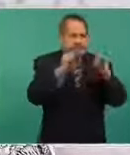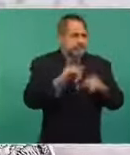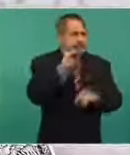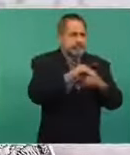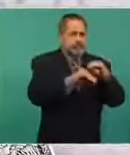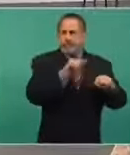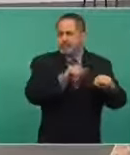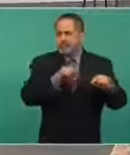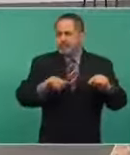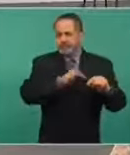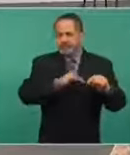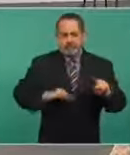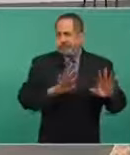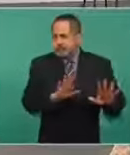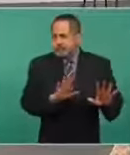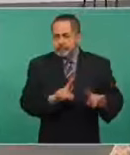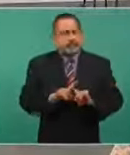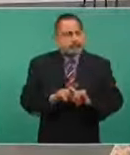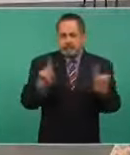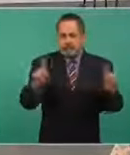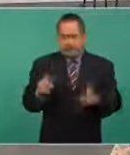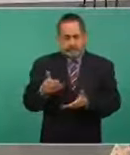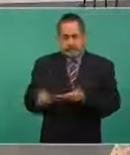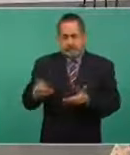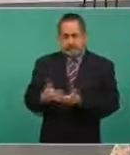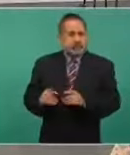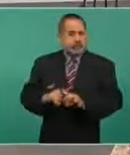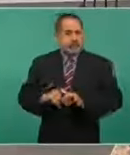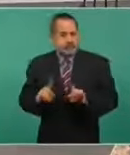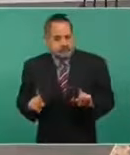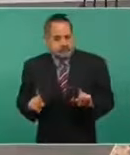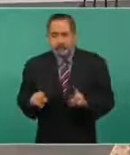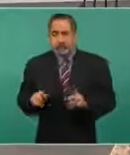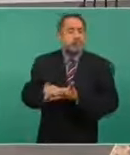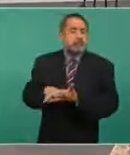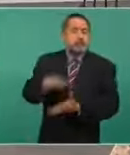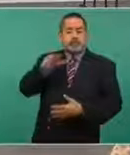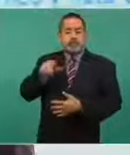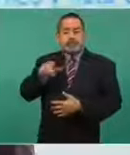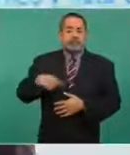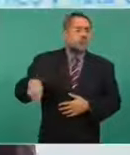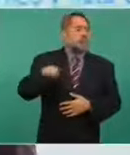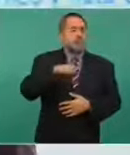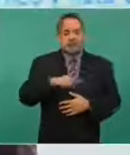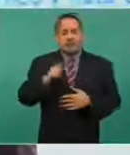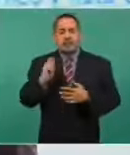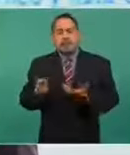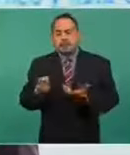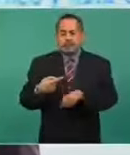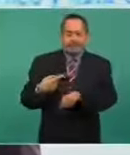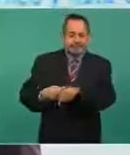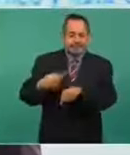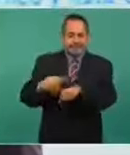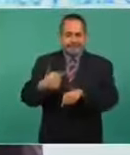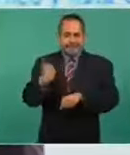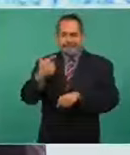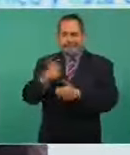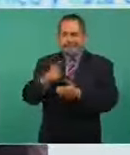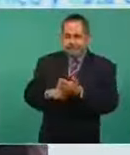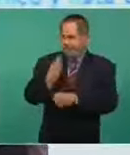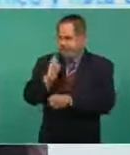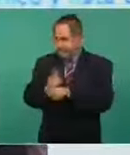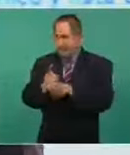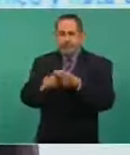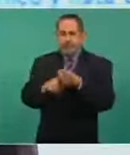por todos los municipios del país. En este caso, como la enorme mayoría o prácticamente todos quienes padecen estas enfermedades son